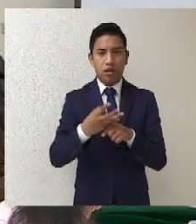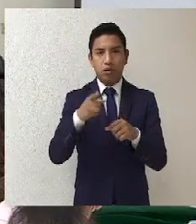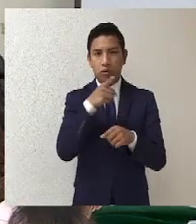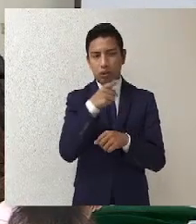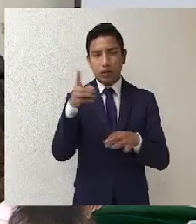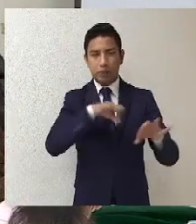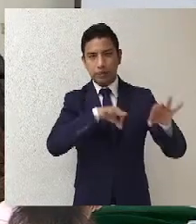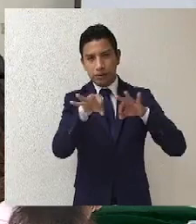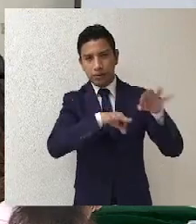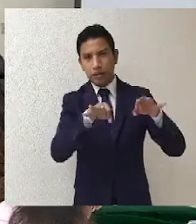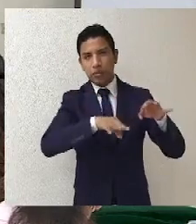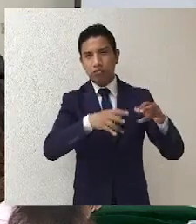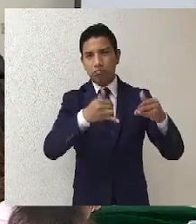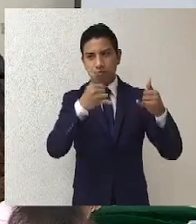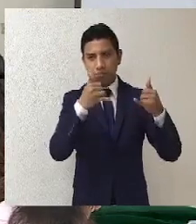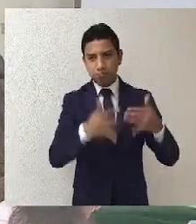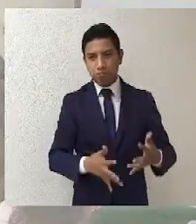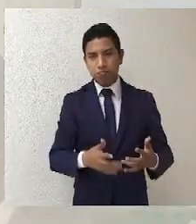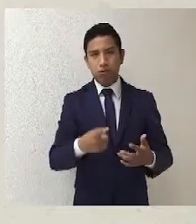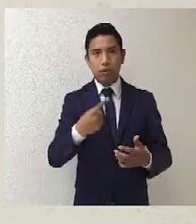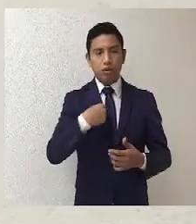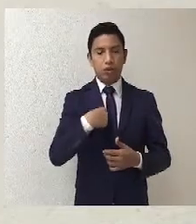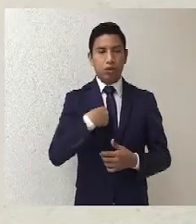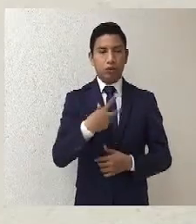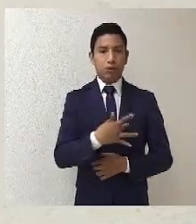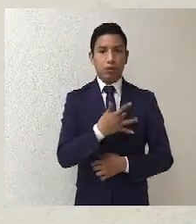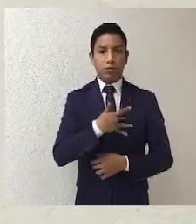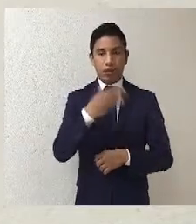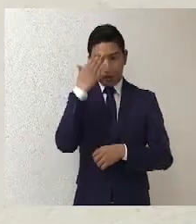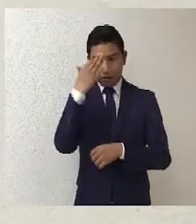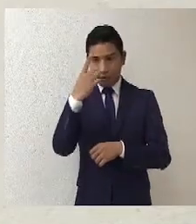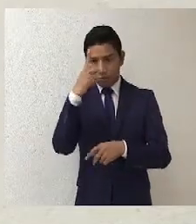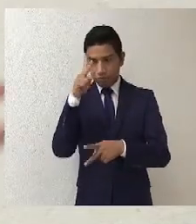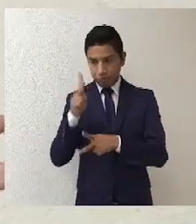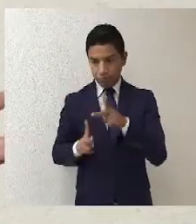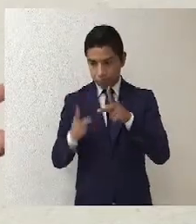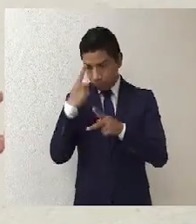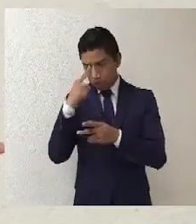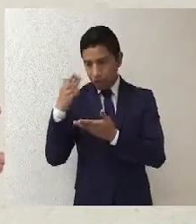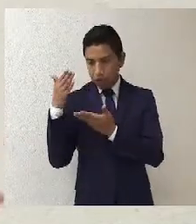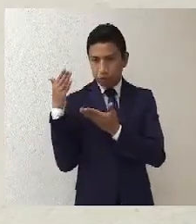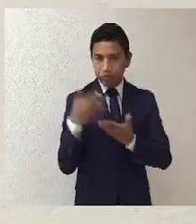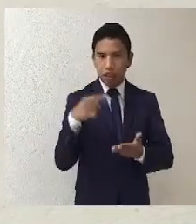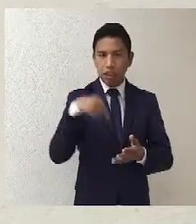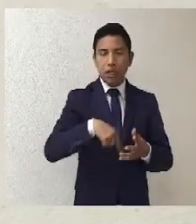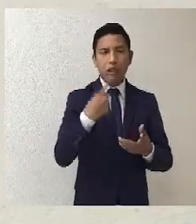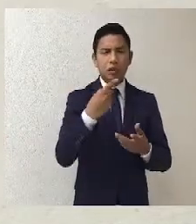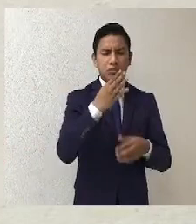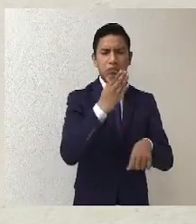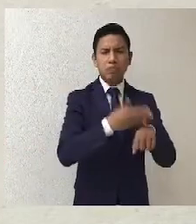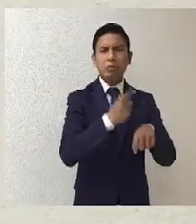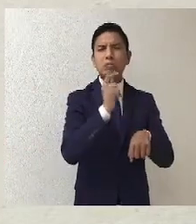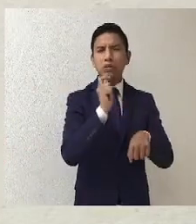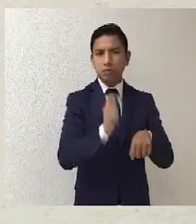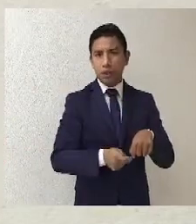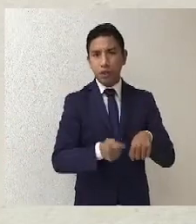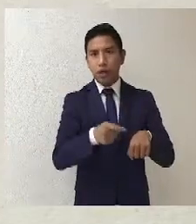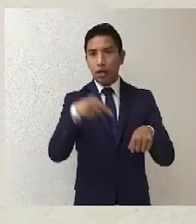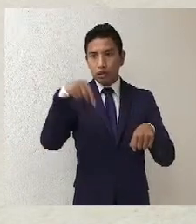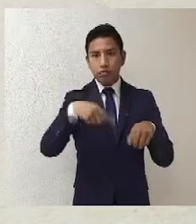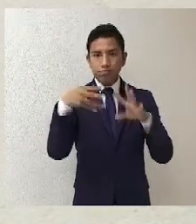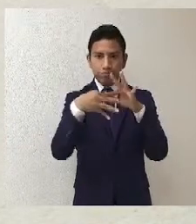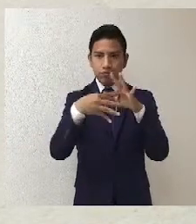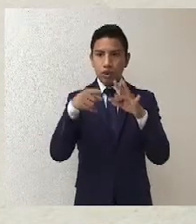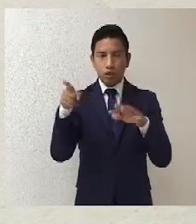apretadas y créanme que significa mucho para mí que se hayan tomado el tiempo de venir a discutir una sentencia, porque para eso